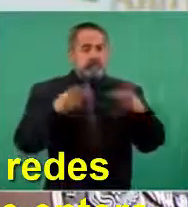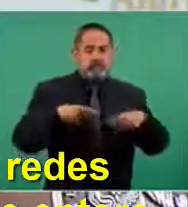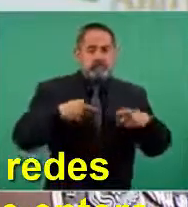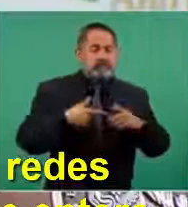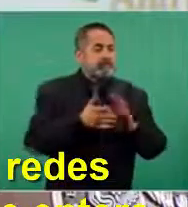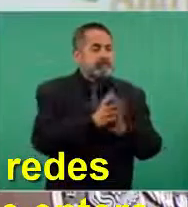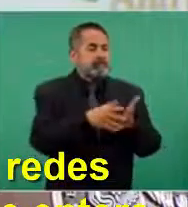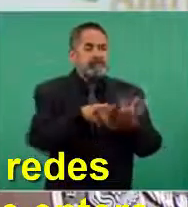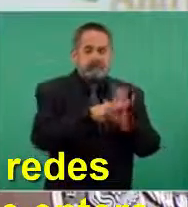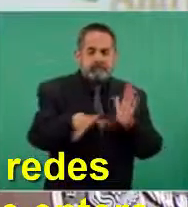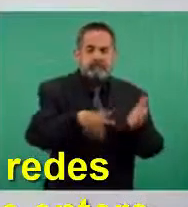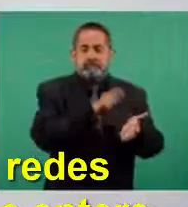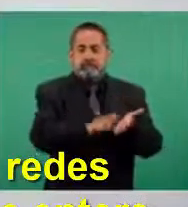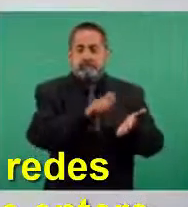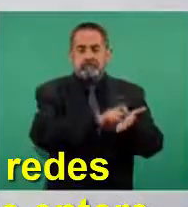columnistas,